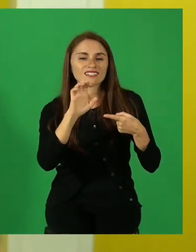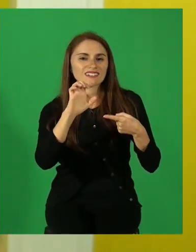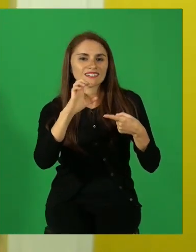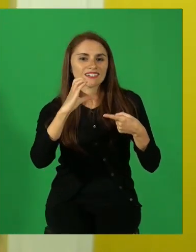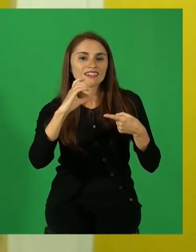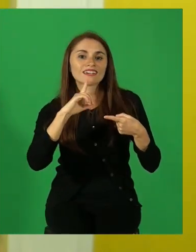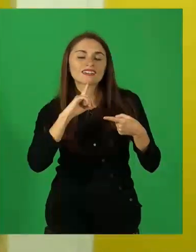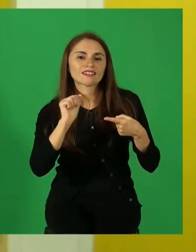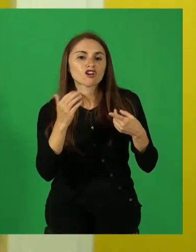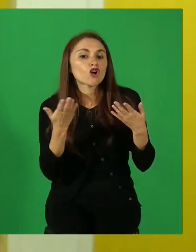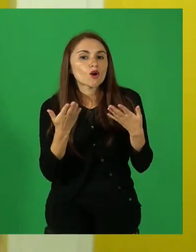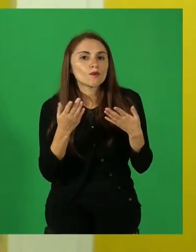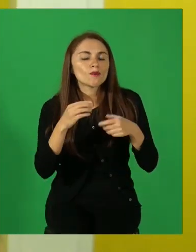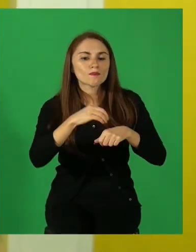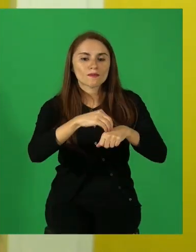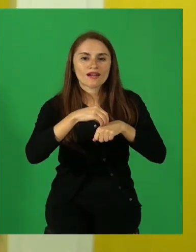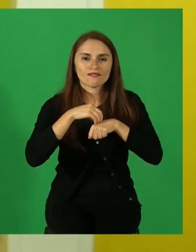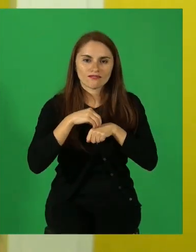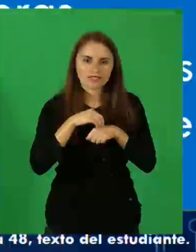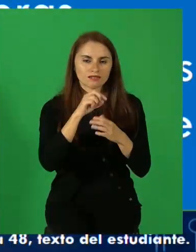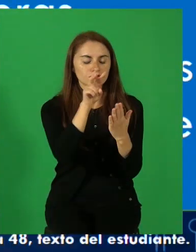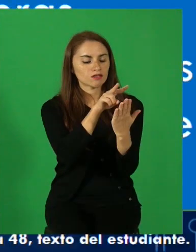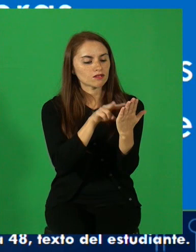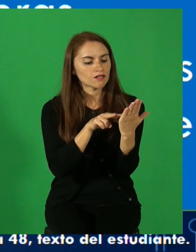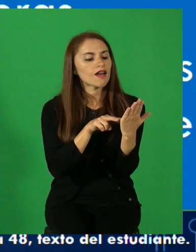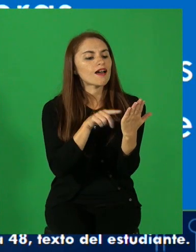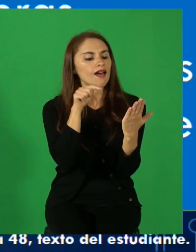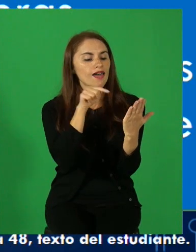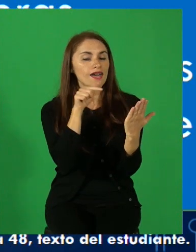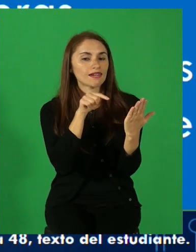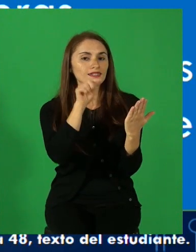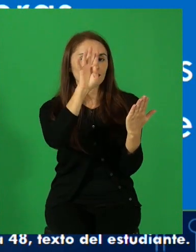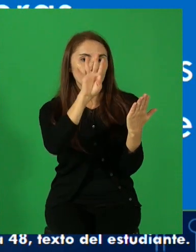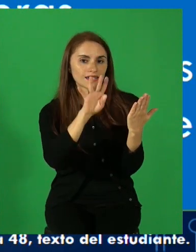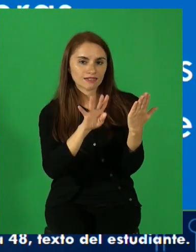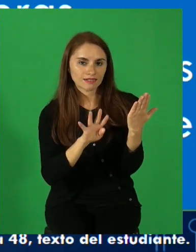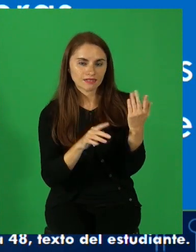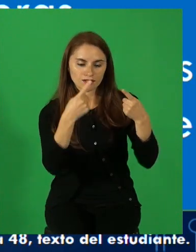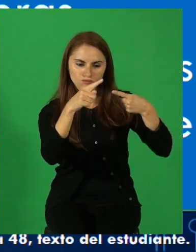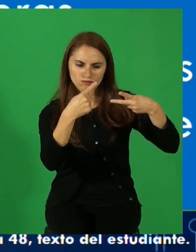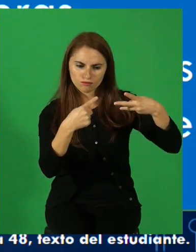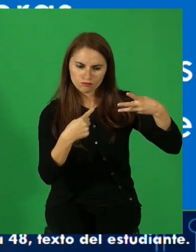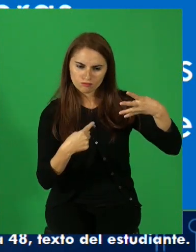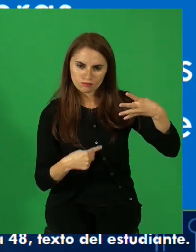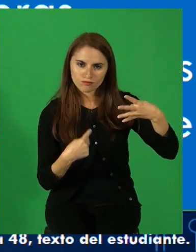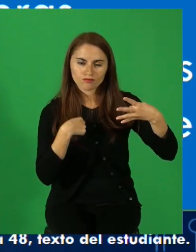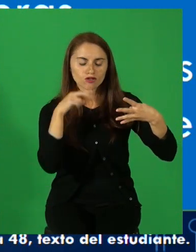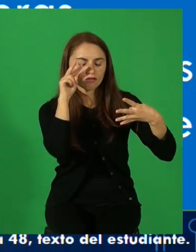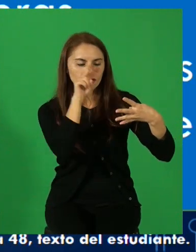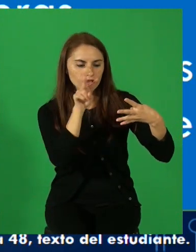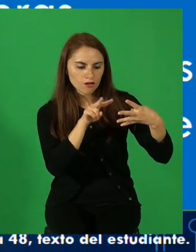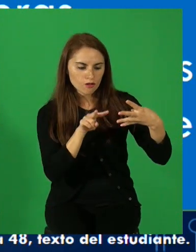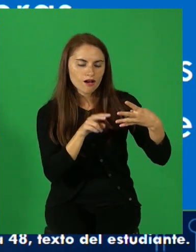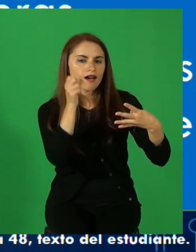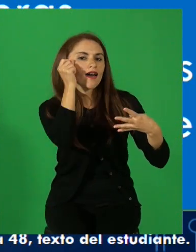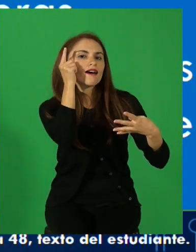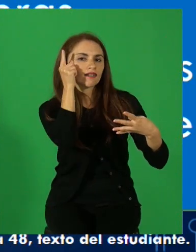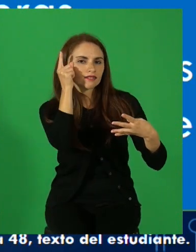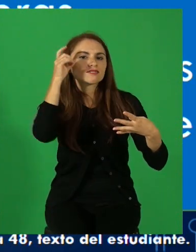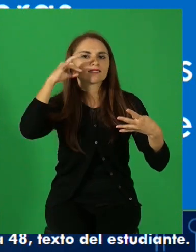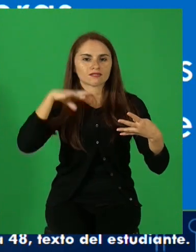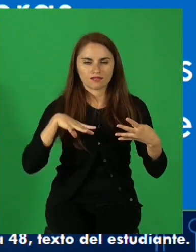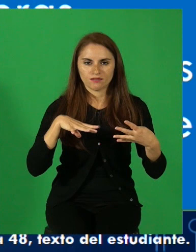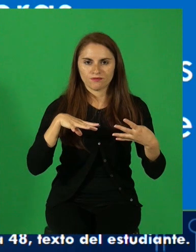significa que el narrador mismo hace la descripción y tiene conocimiento del